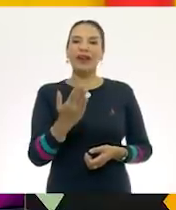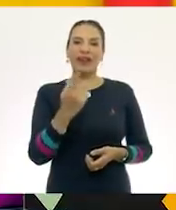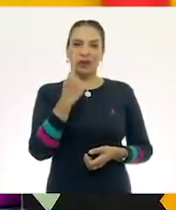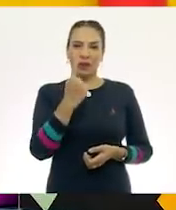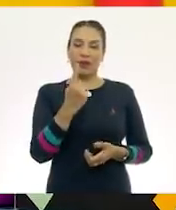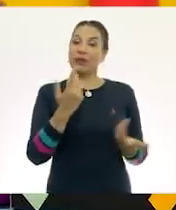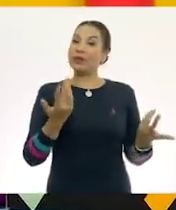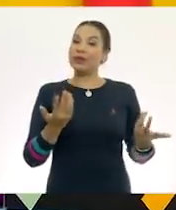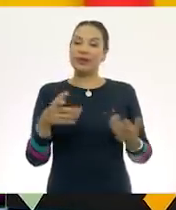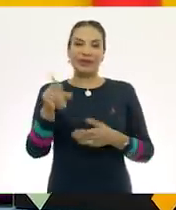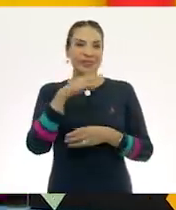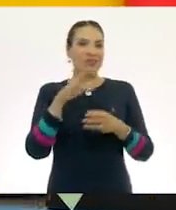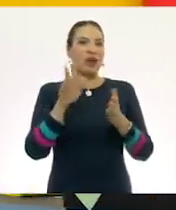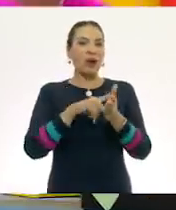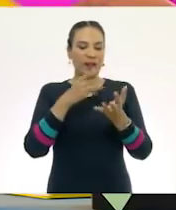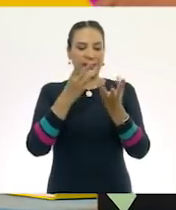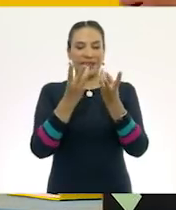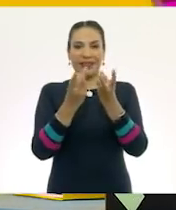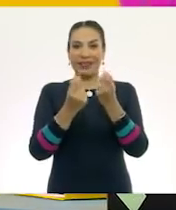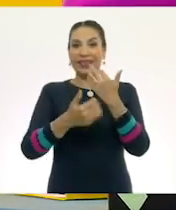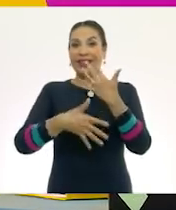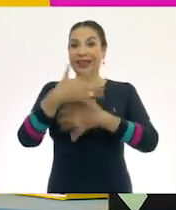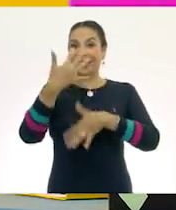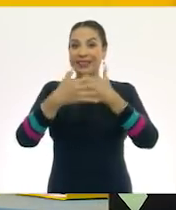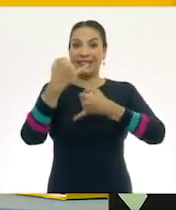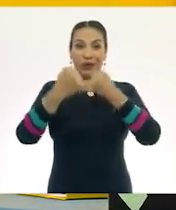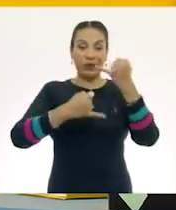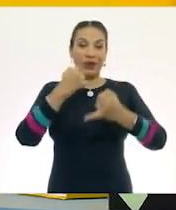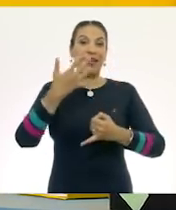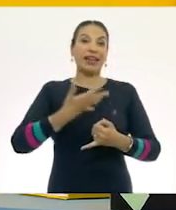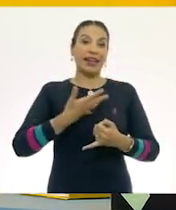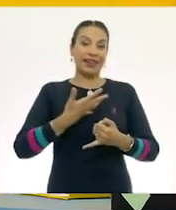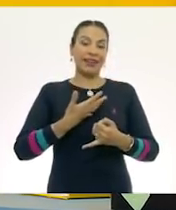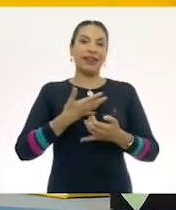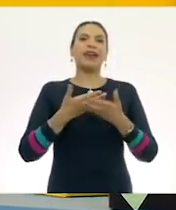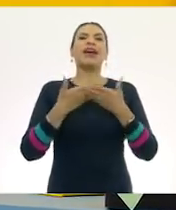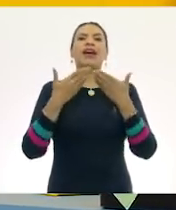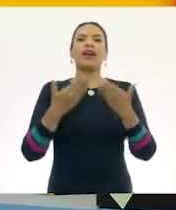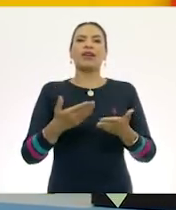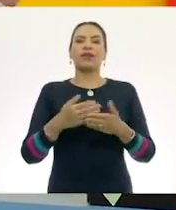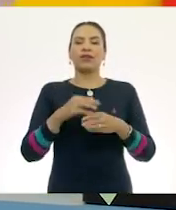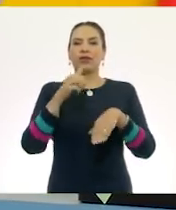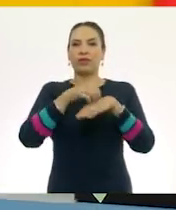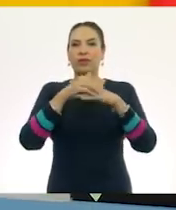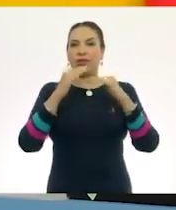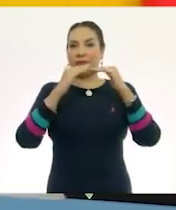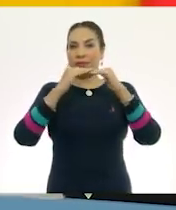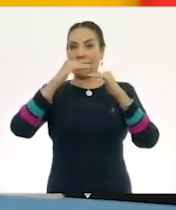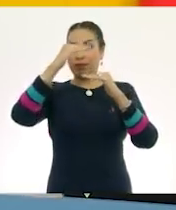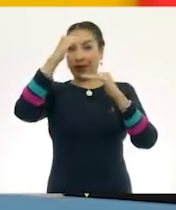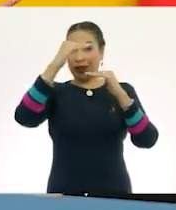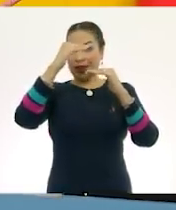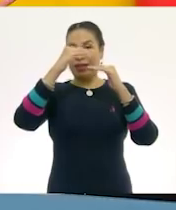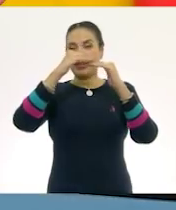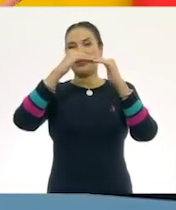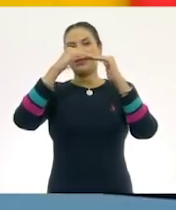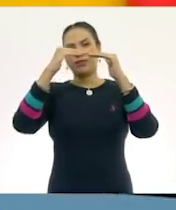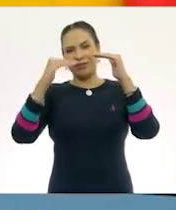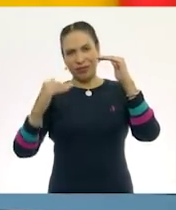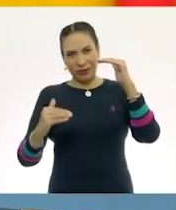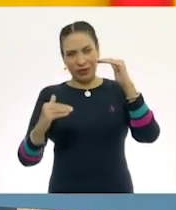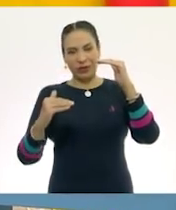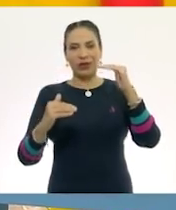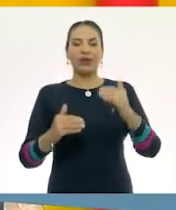¡Guau, maestra Angie! Volvimos a contar los 15 juguetes que tenemos, pero ahora del número mayor al número menor.